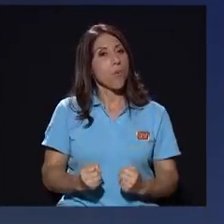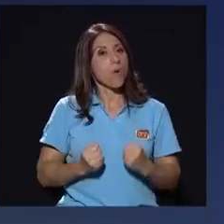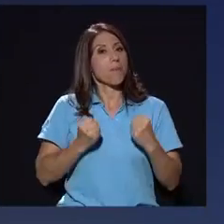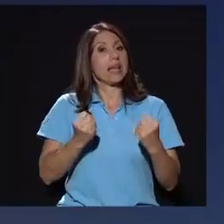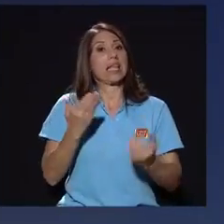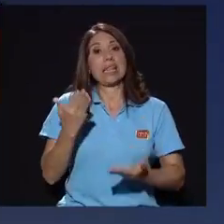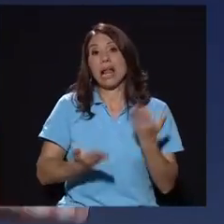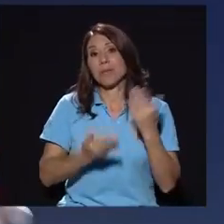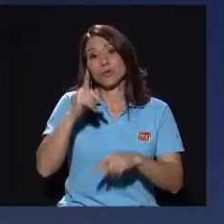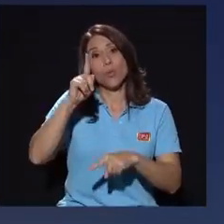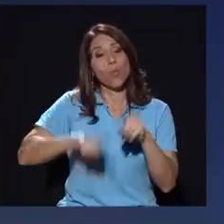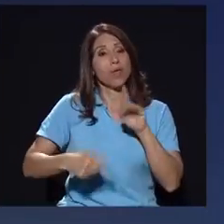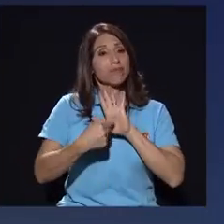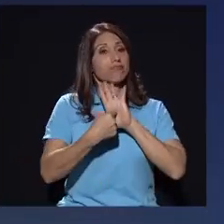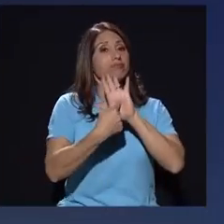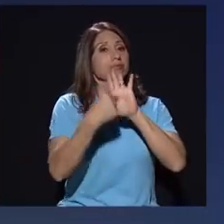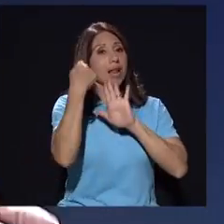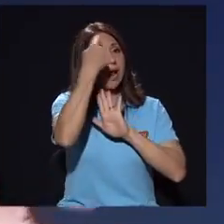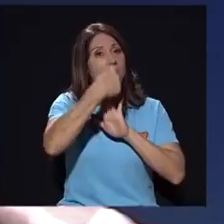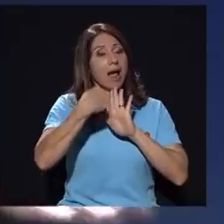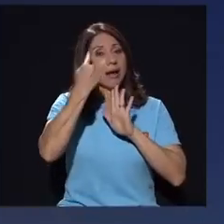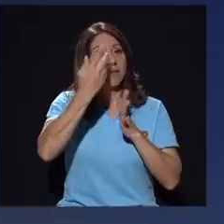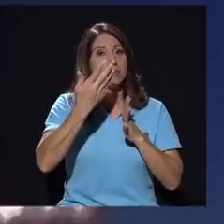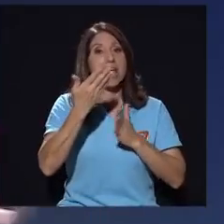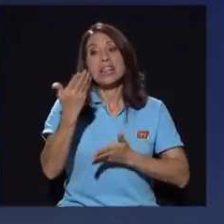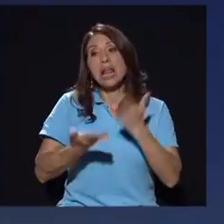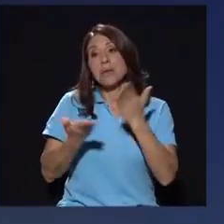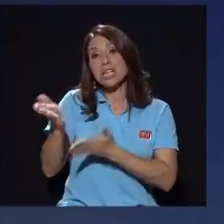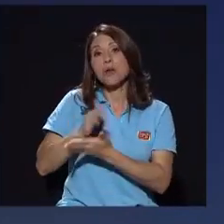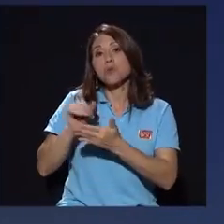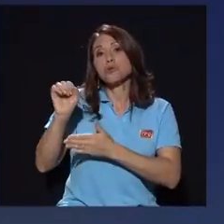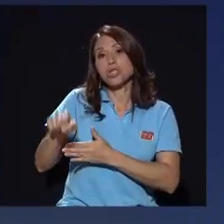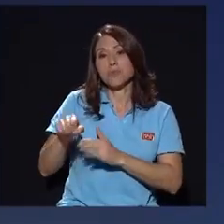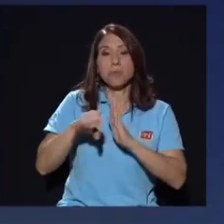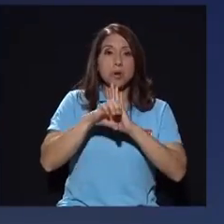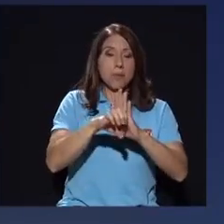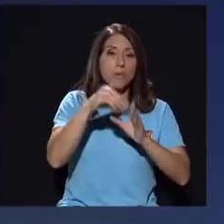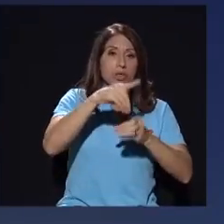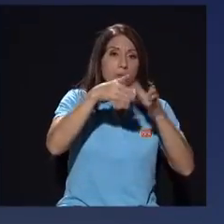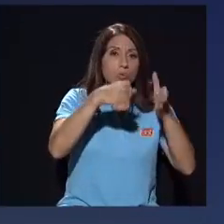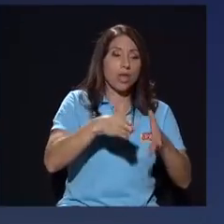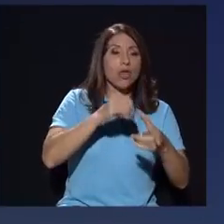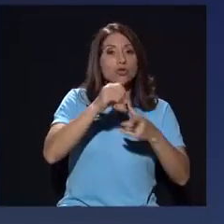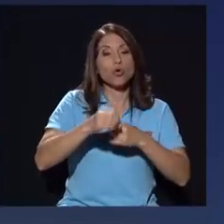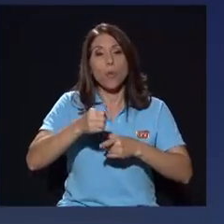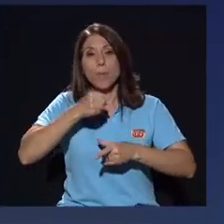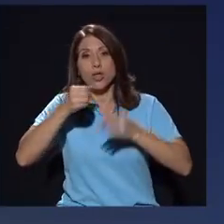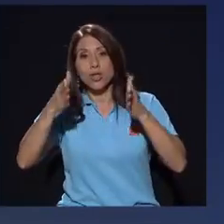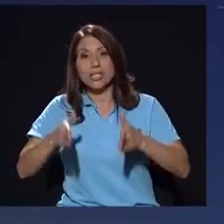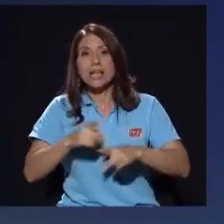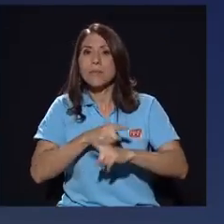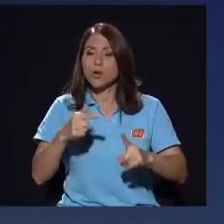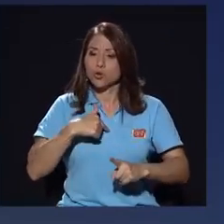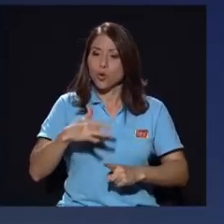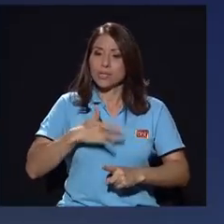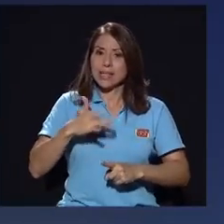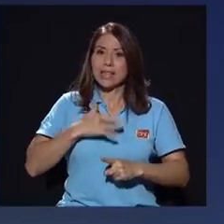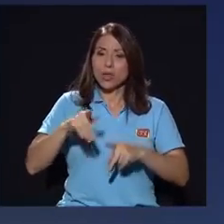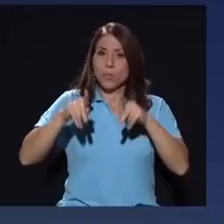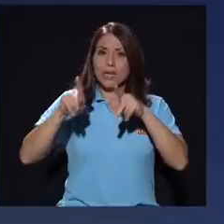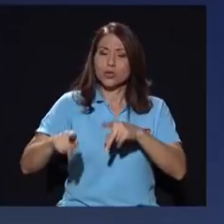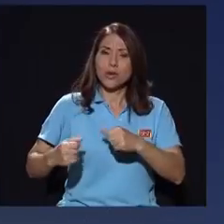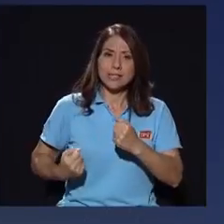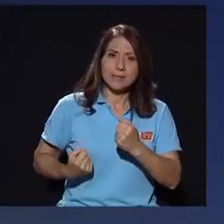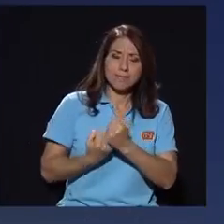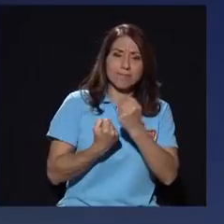la cara, quizás algunos tienen que hacerlo por una otra razón como los diputados o nosotros los periodistas, pero yo me he sentido acuerpado por personas que me han